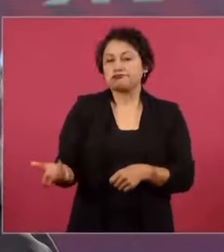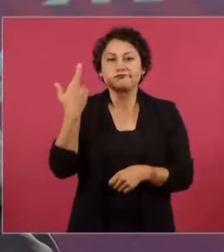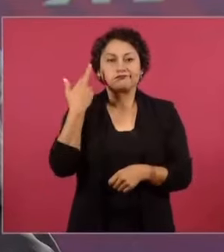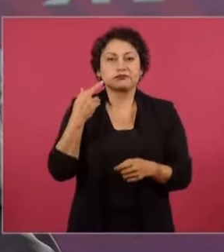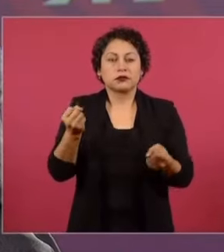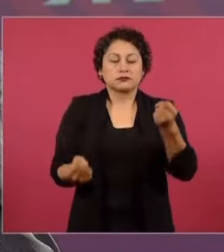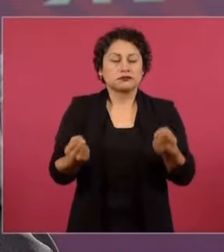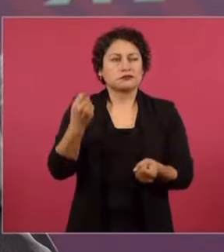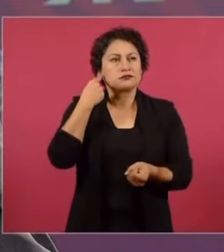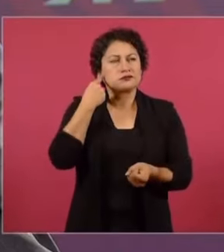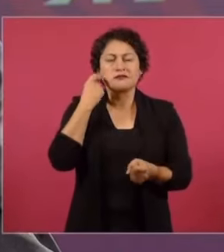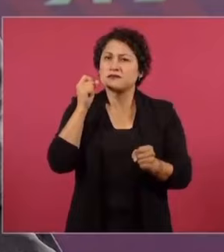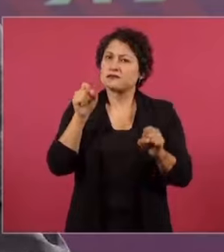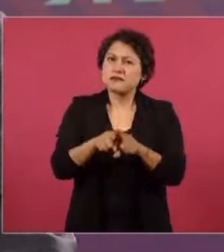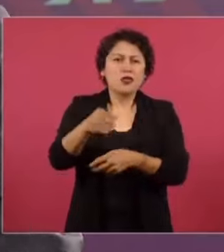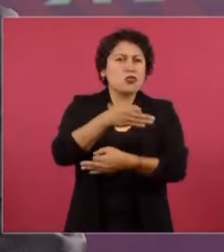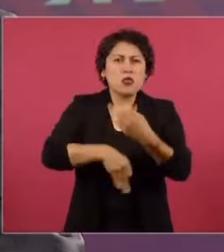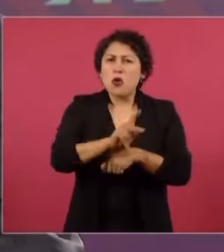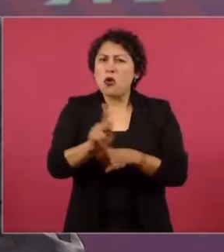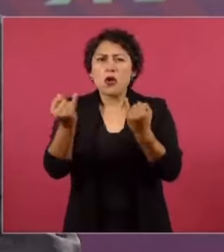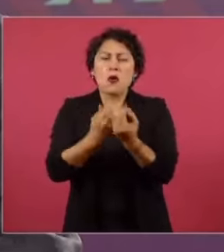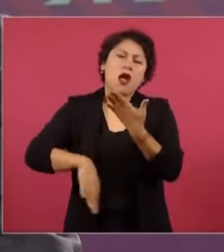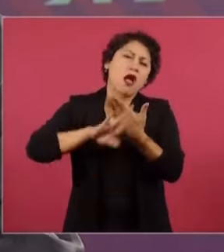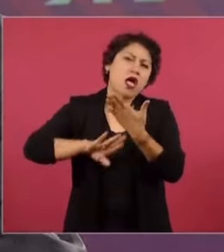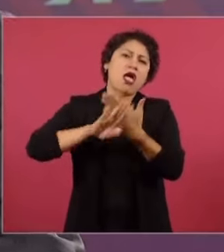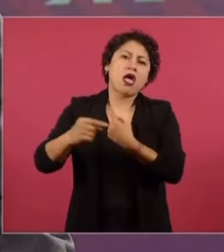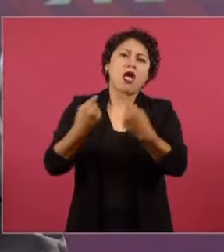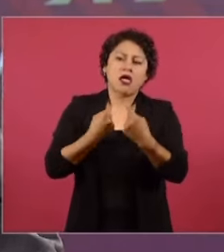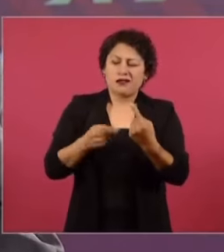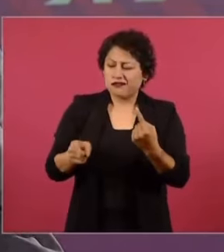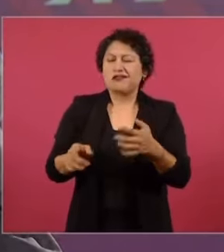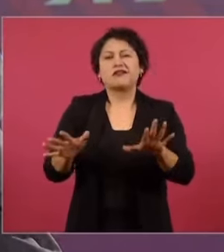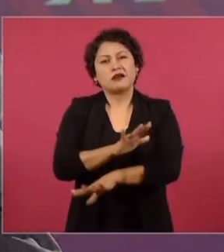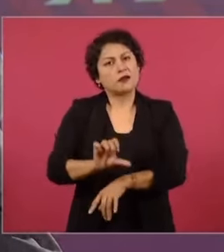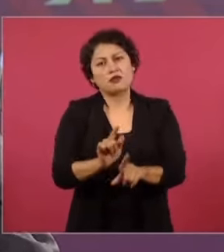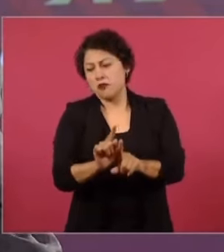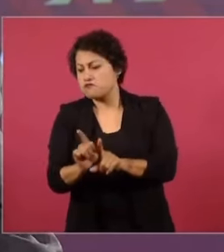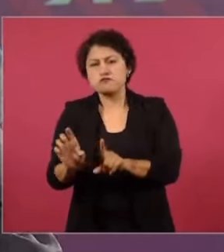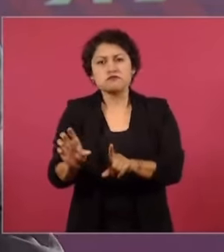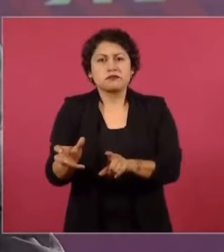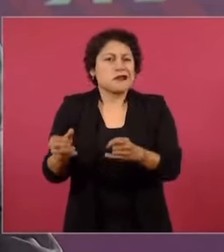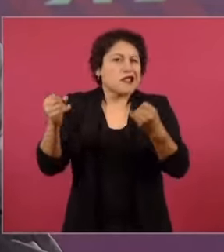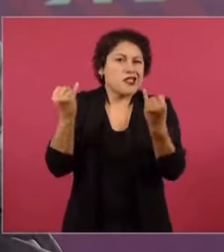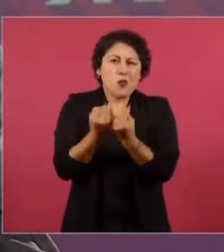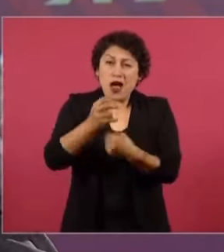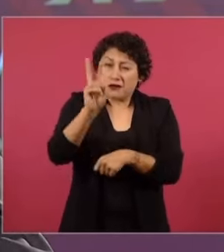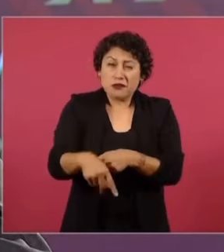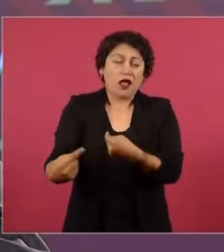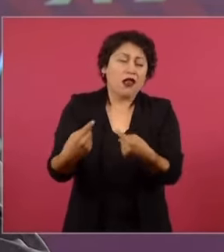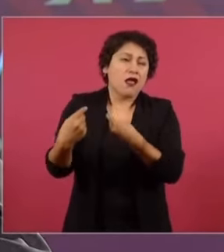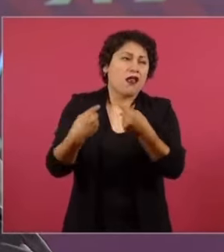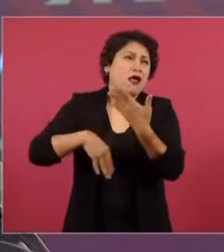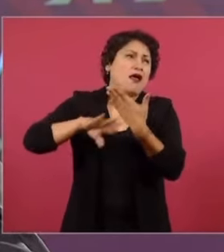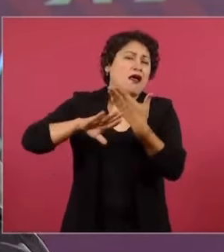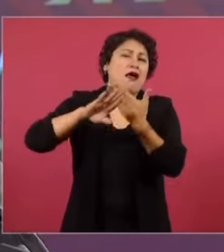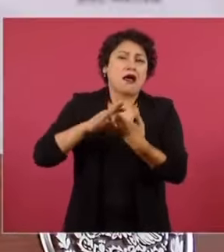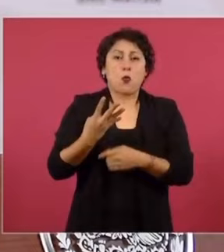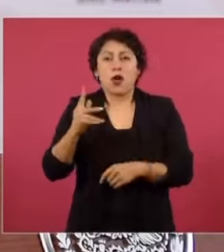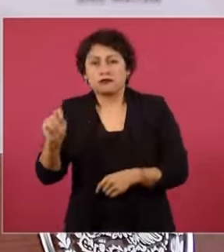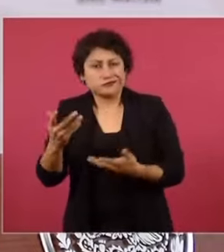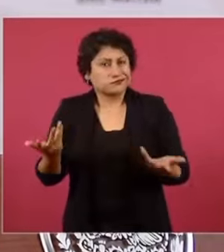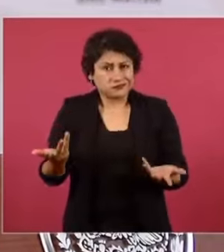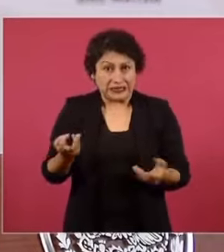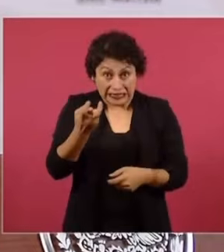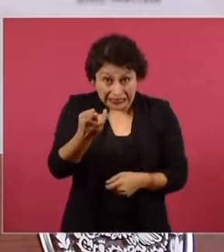contra de nosotros. Pero le cambiaban de estación y estaba otro noticiero y era lo mismo, un bombardeo constante. Esto que nosotros